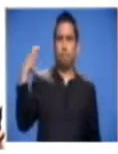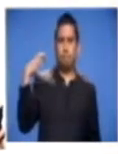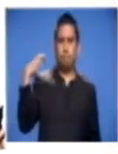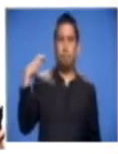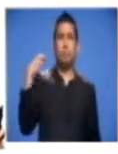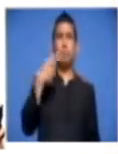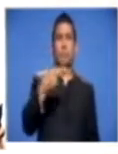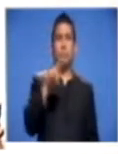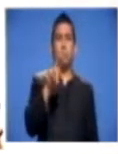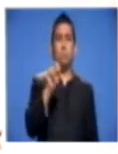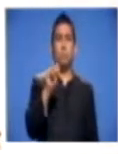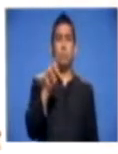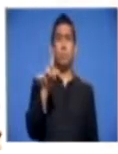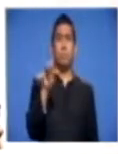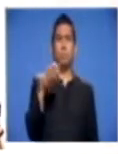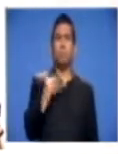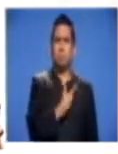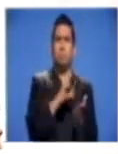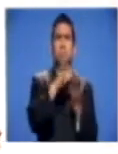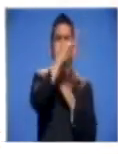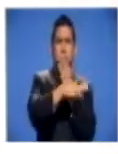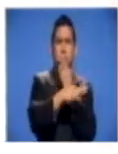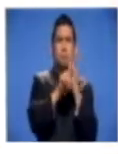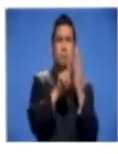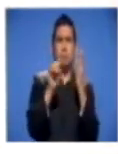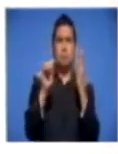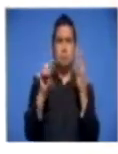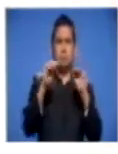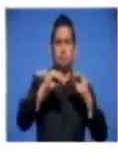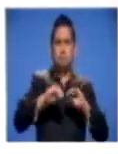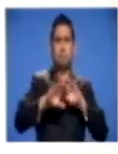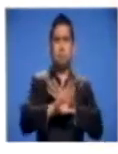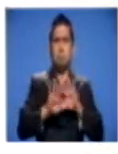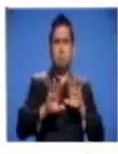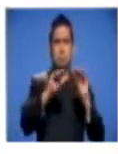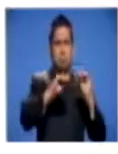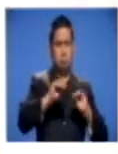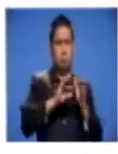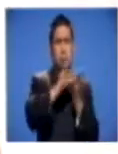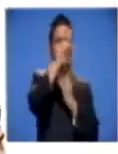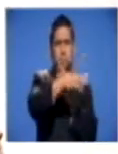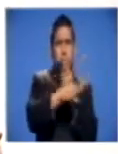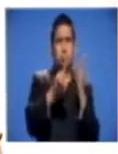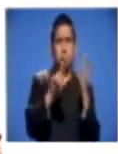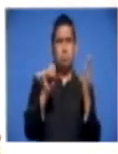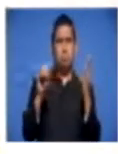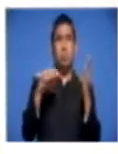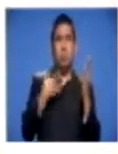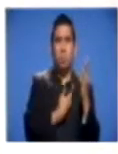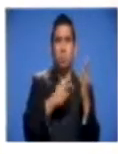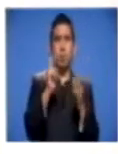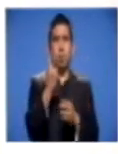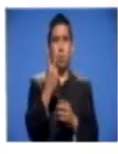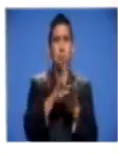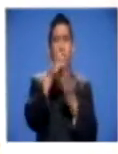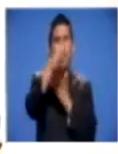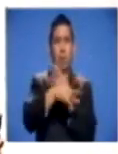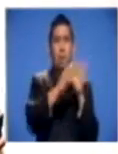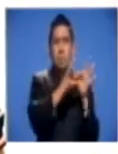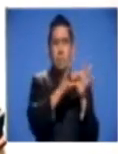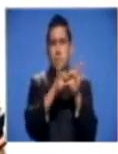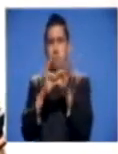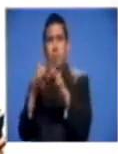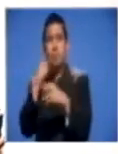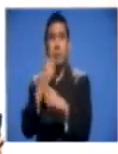tenemos ya los planes, el Plan 100, ya estructurado y estamos estructurando el Plan Cadena Segura. Eso nos va a permitir